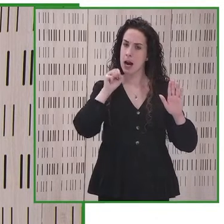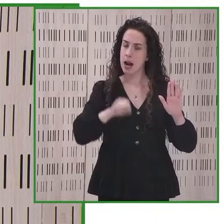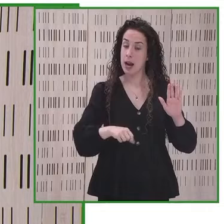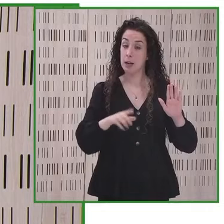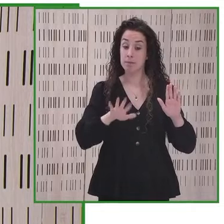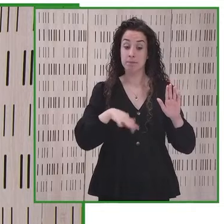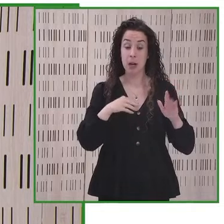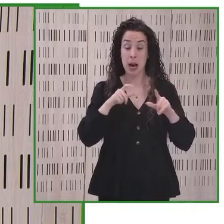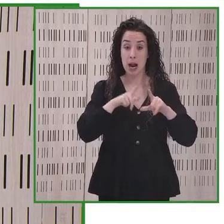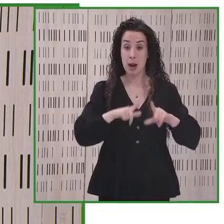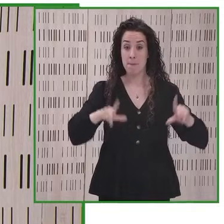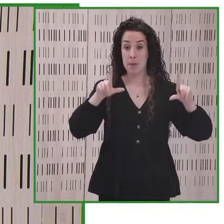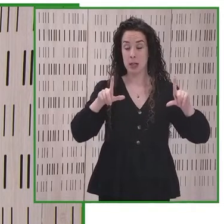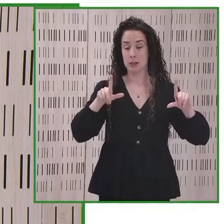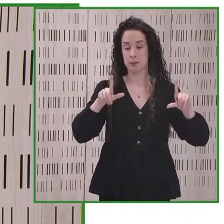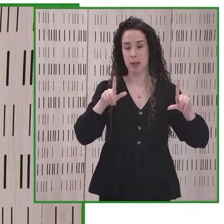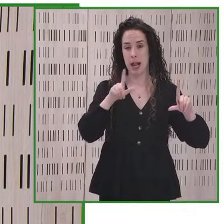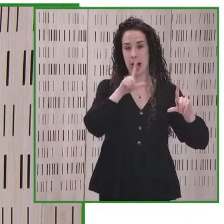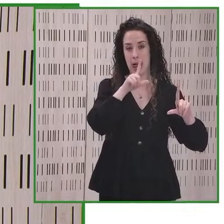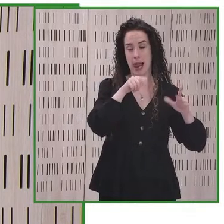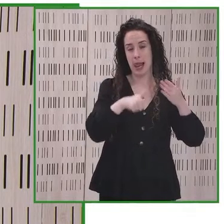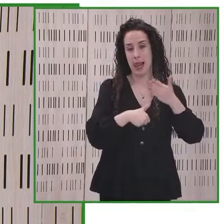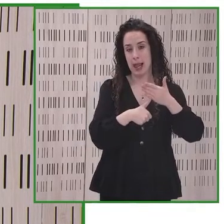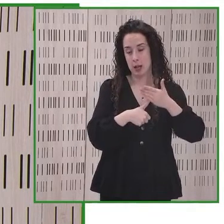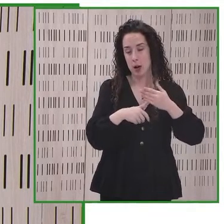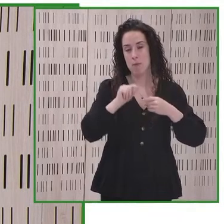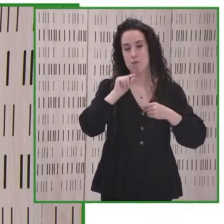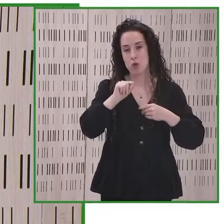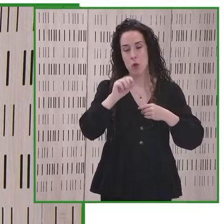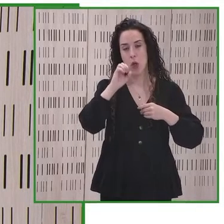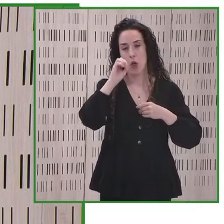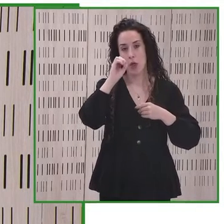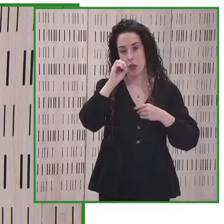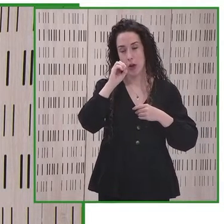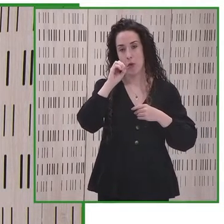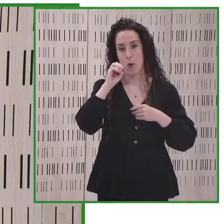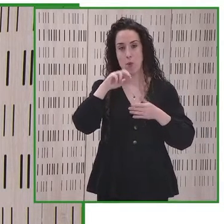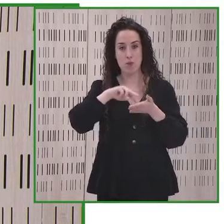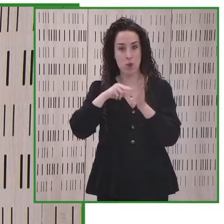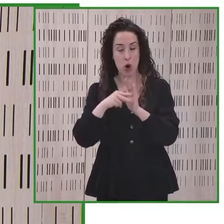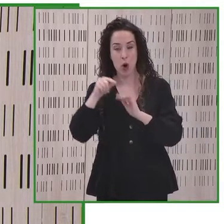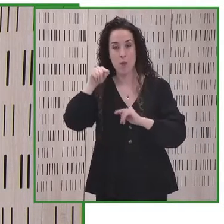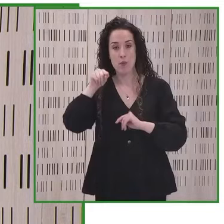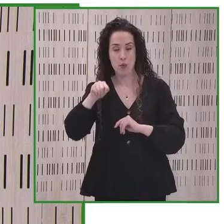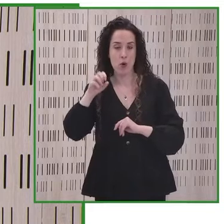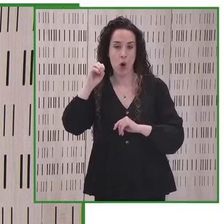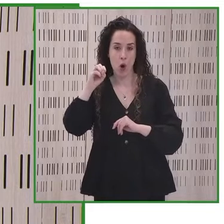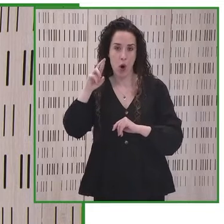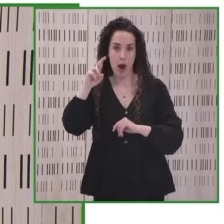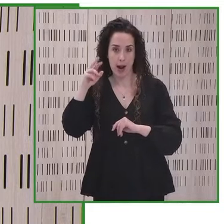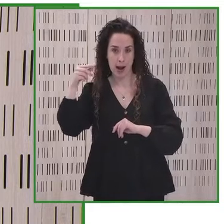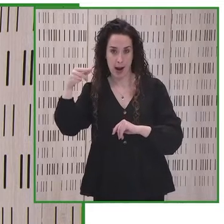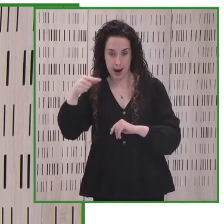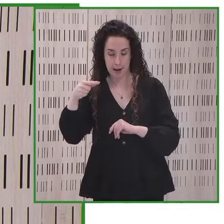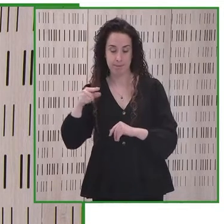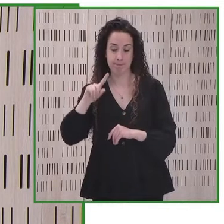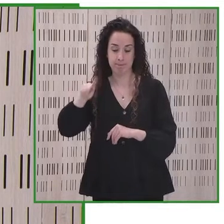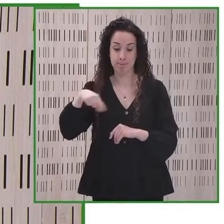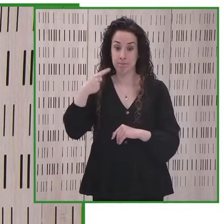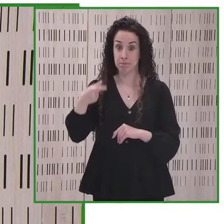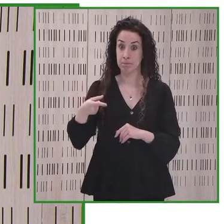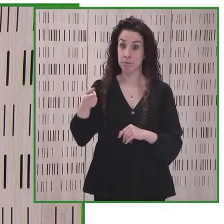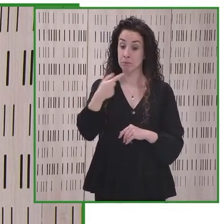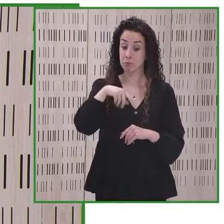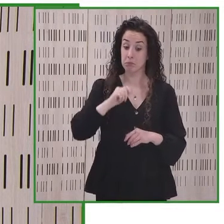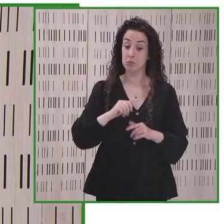la plataforma latinamerica.ciroproject.org Bueno, luego de esta ceremonia de apertura comenzamos